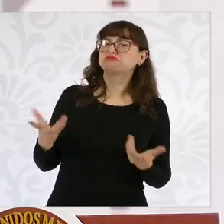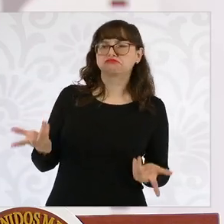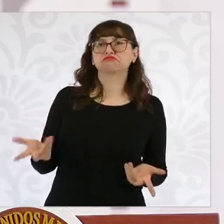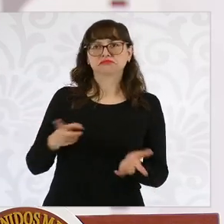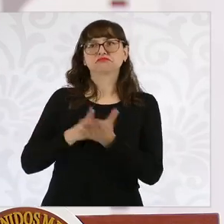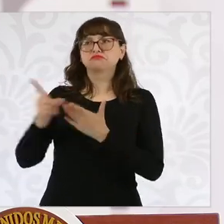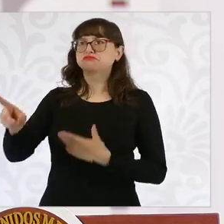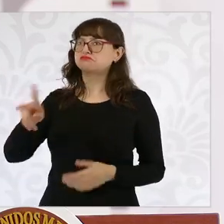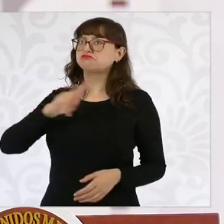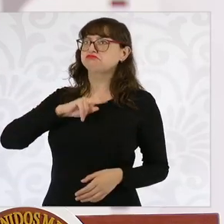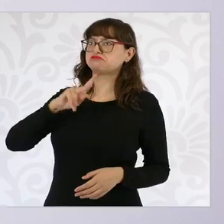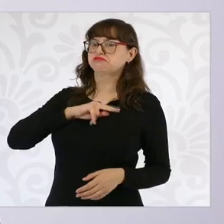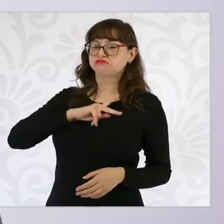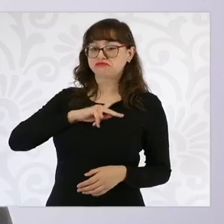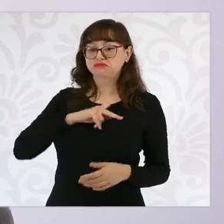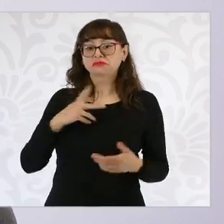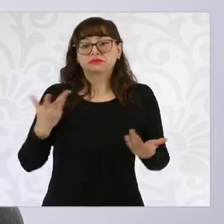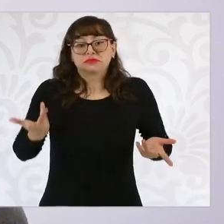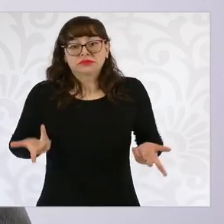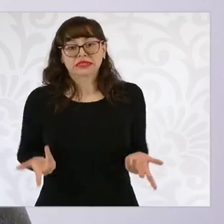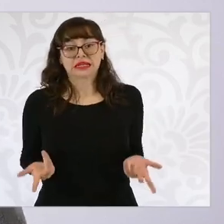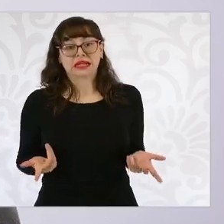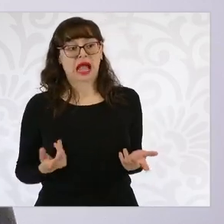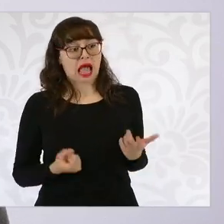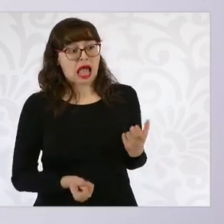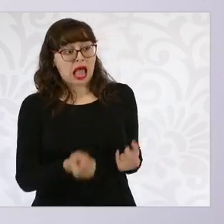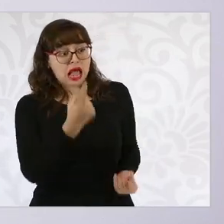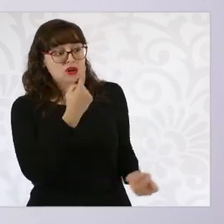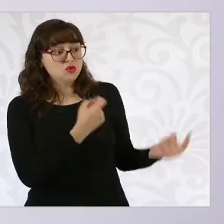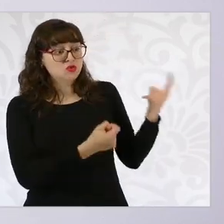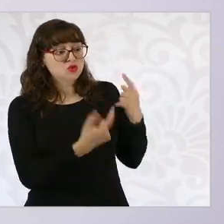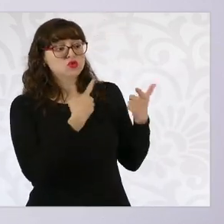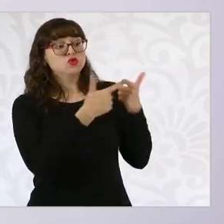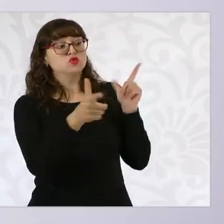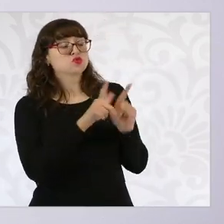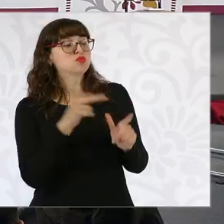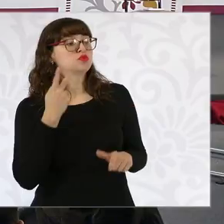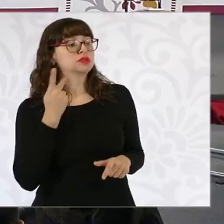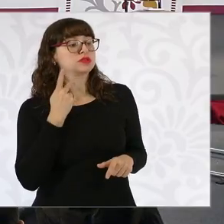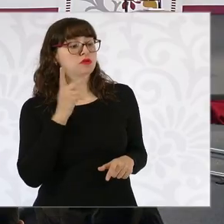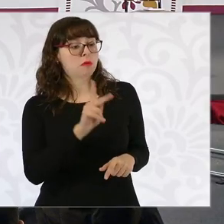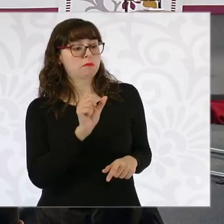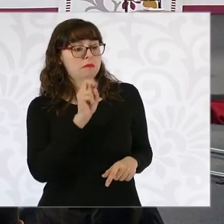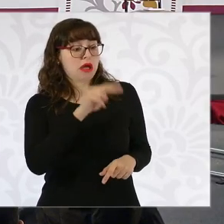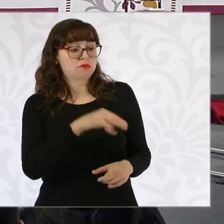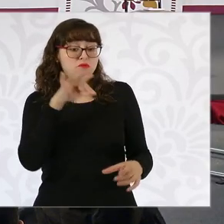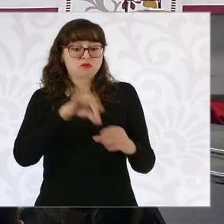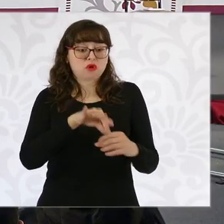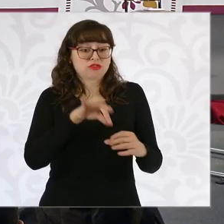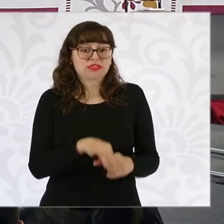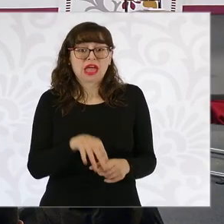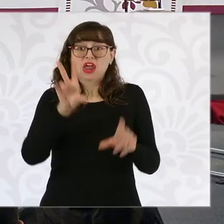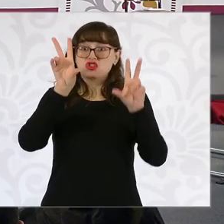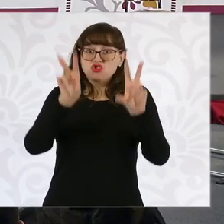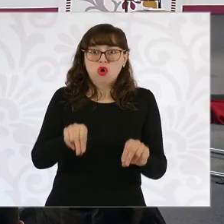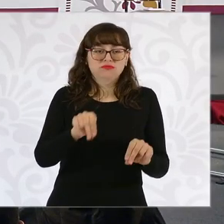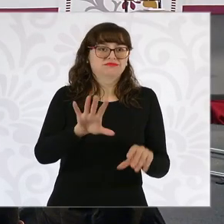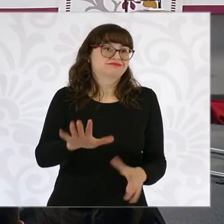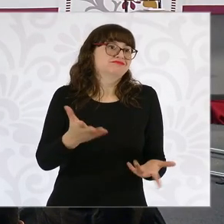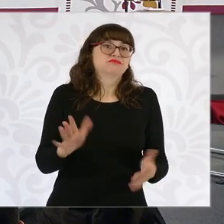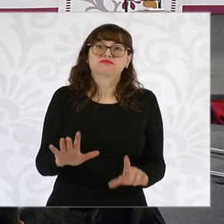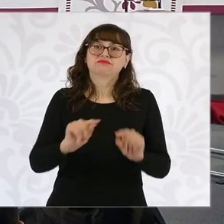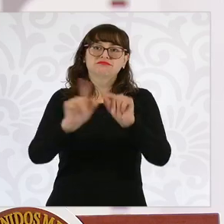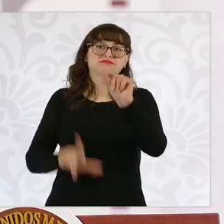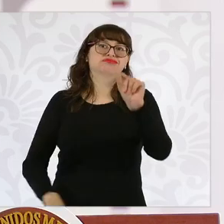como votar en contra de lo general. Yo creo y considero que en